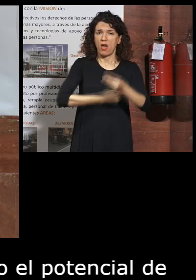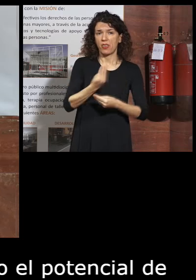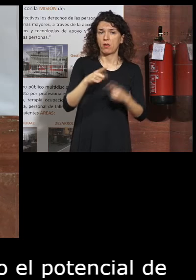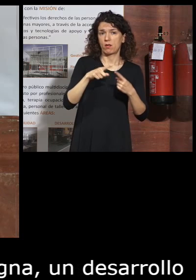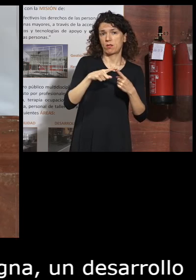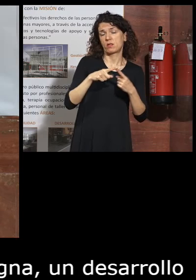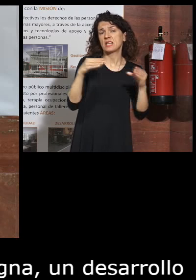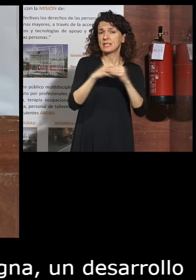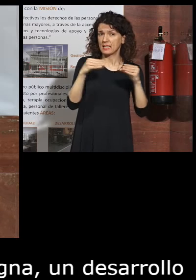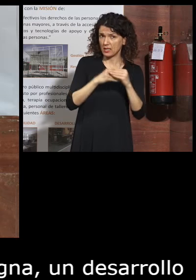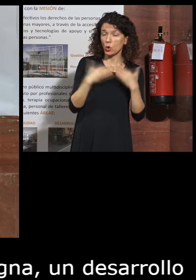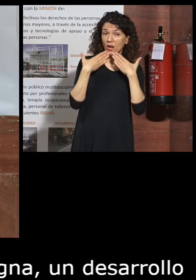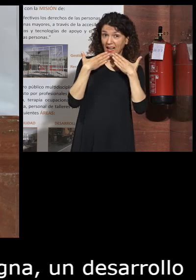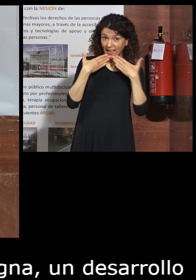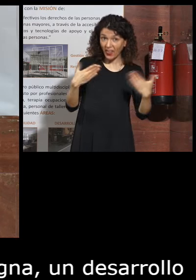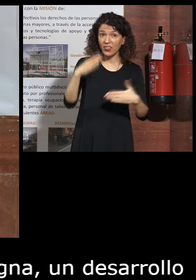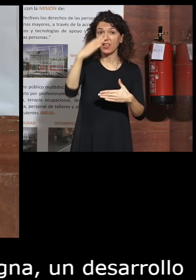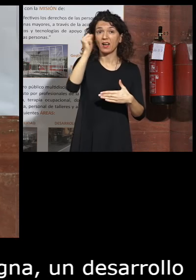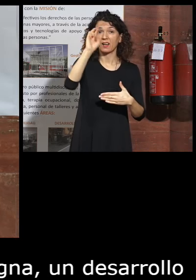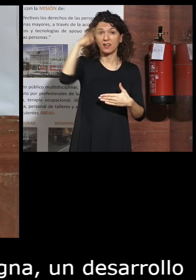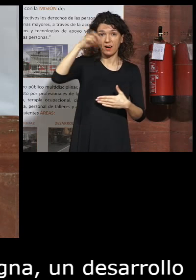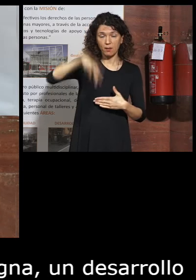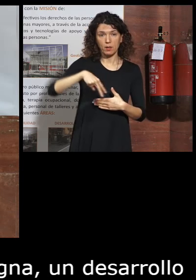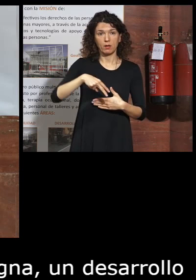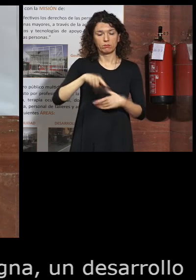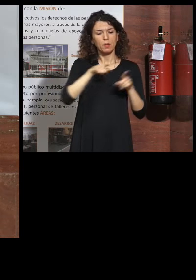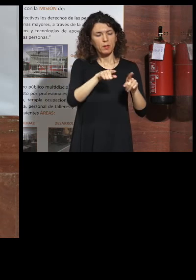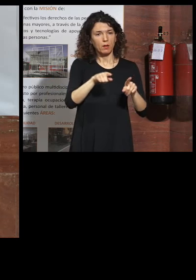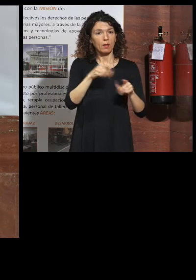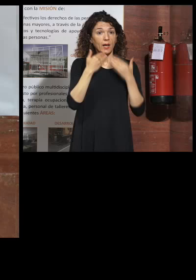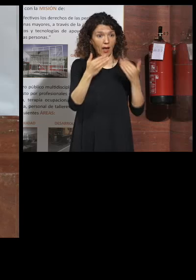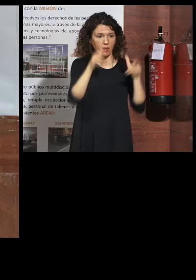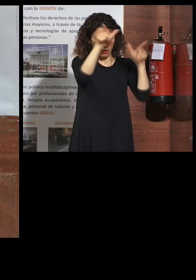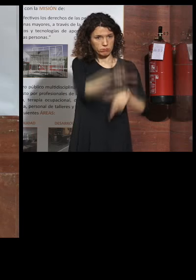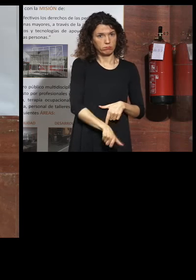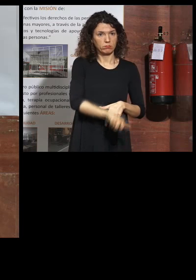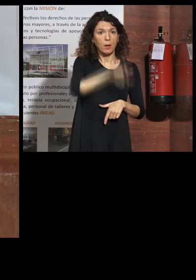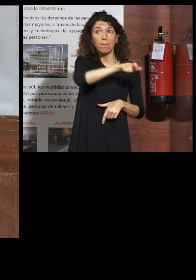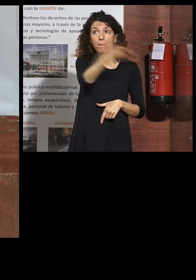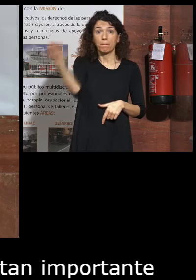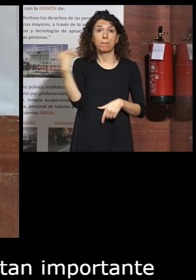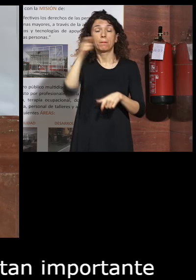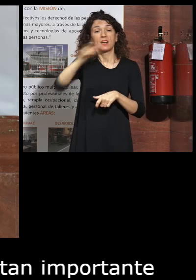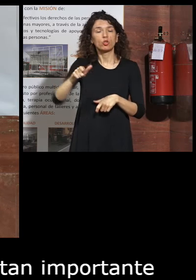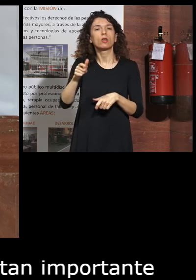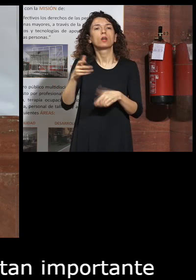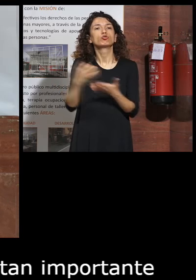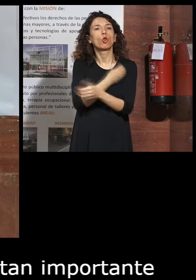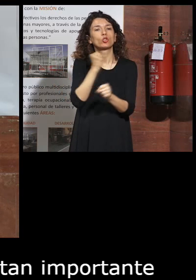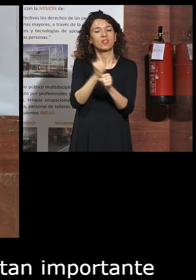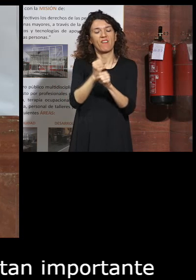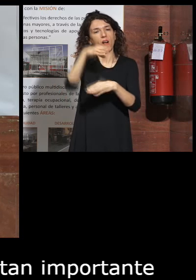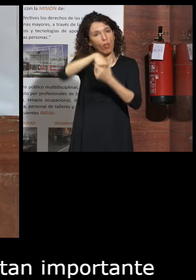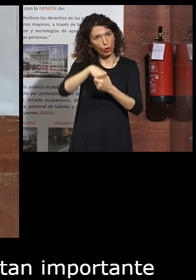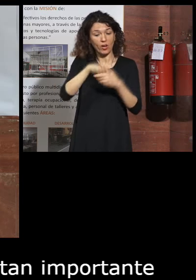parte el INSERSO. gracias Carmen y en tu nombre y en tu persona a todas las trabajadores y trabajadoras que hoy